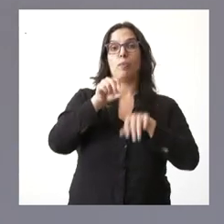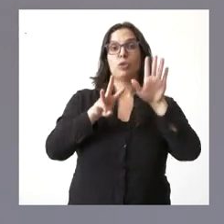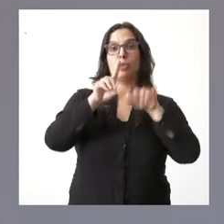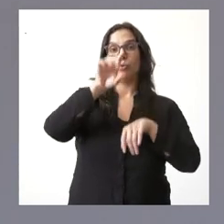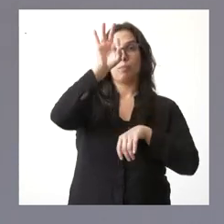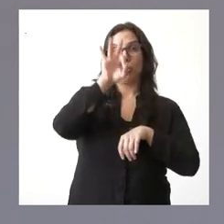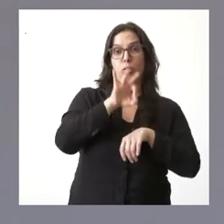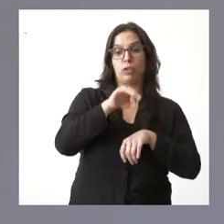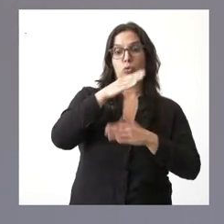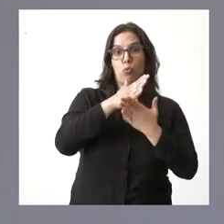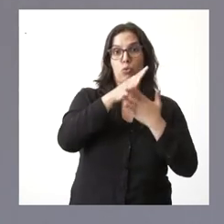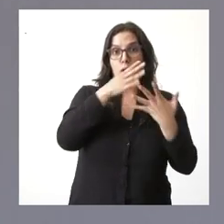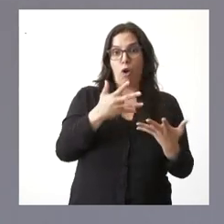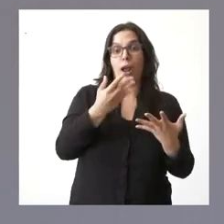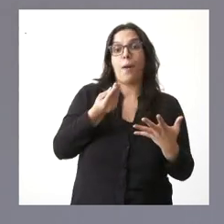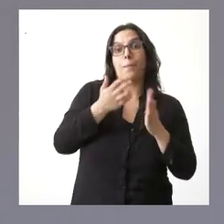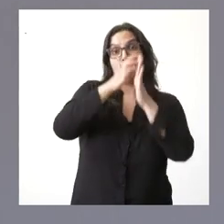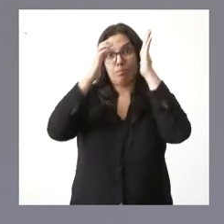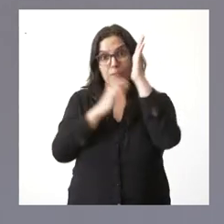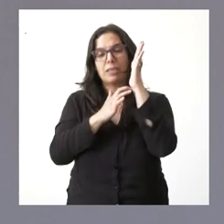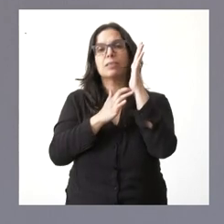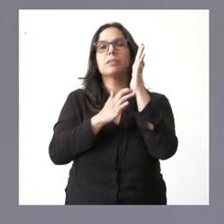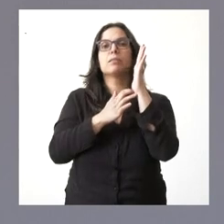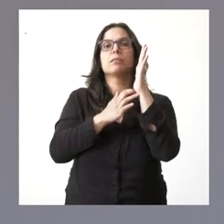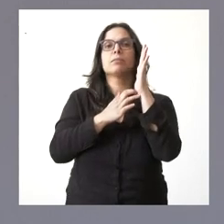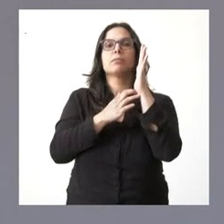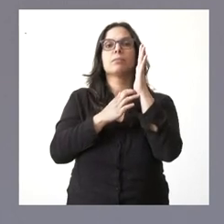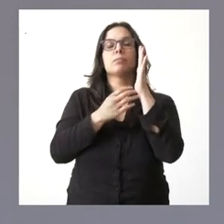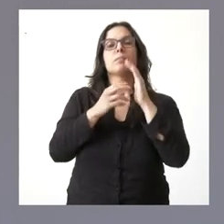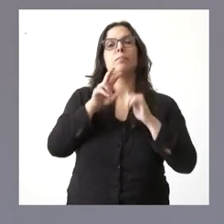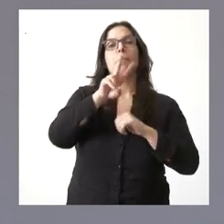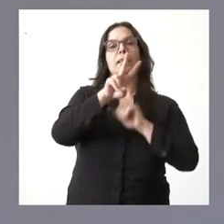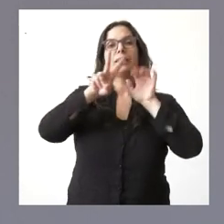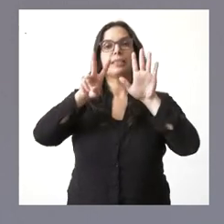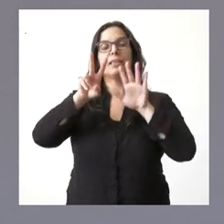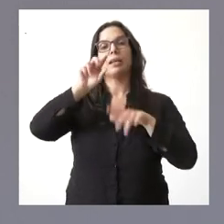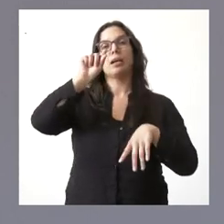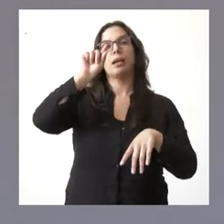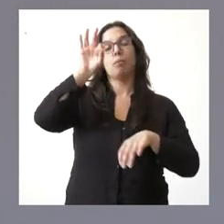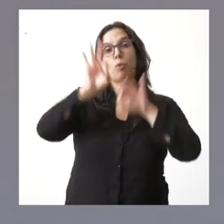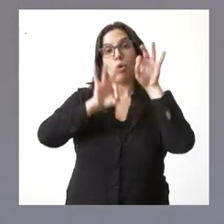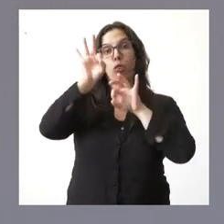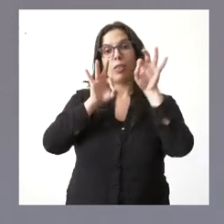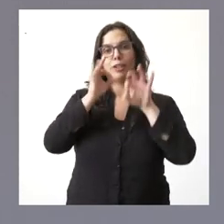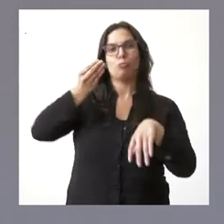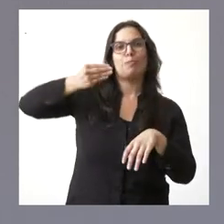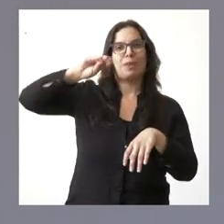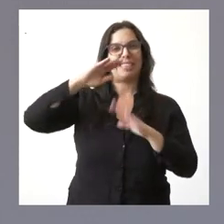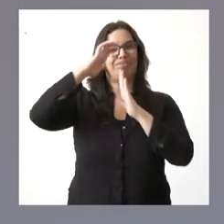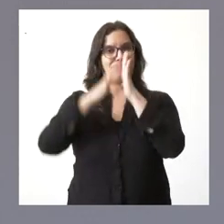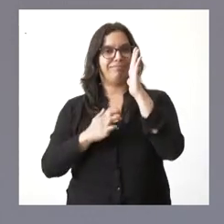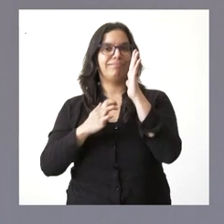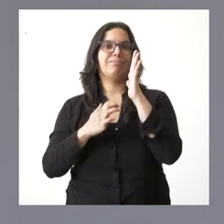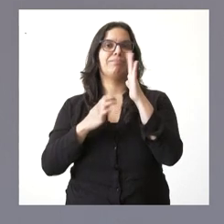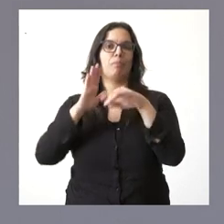de este curso se añade acumulativamente otro 27% añadido para